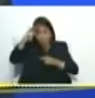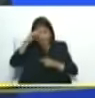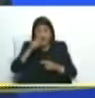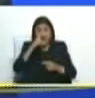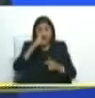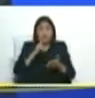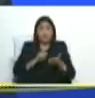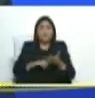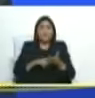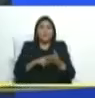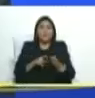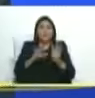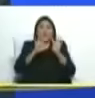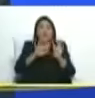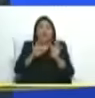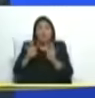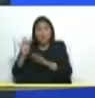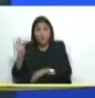1994